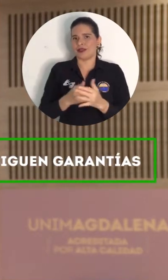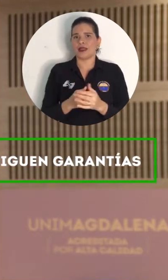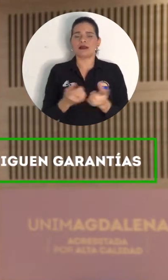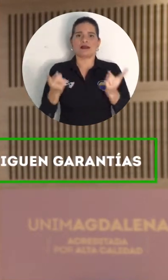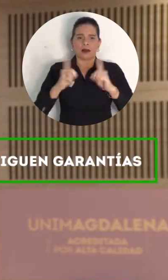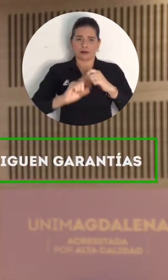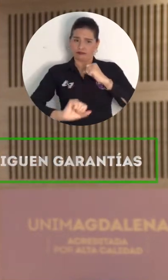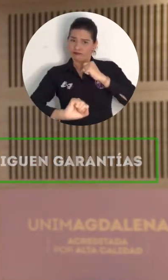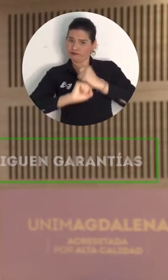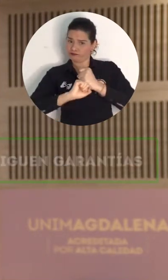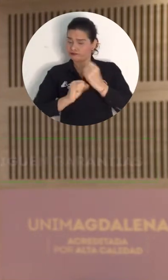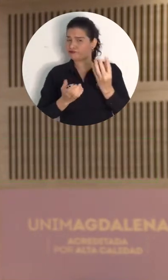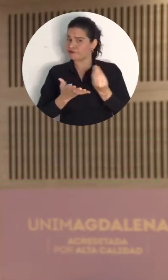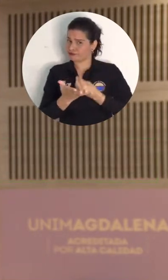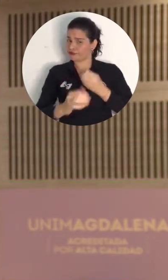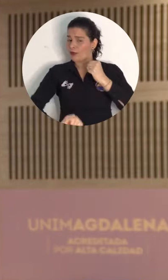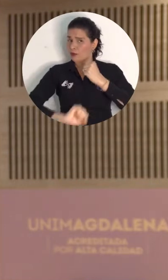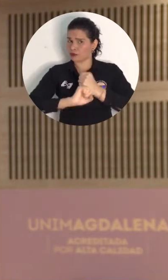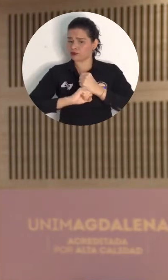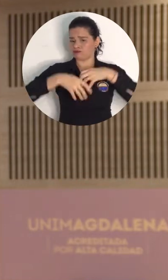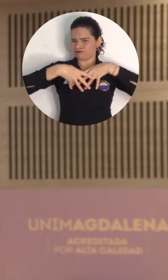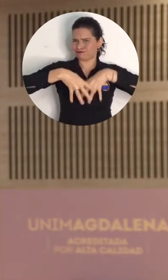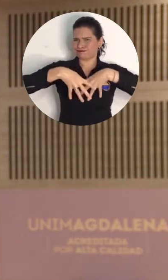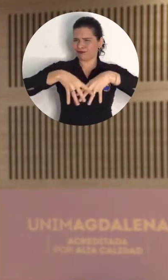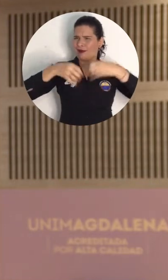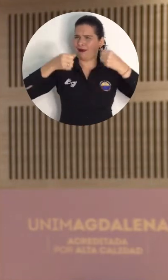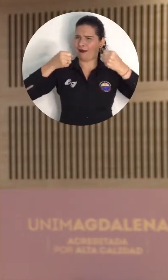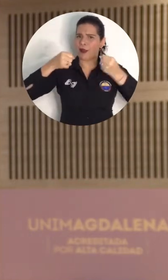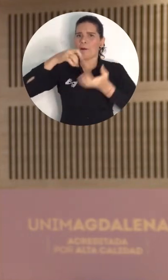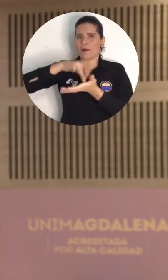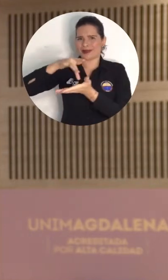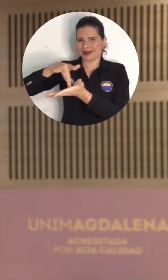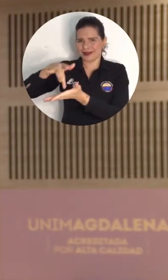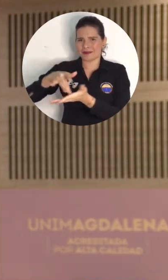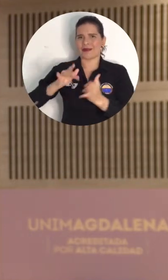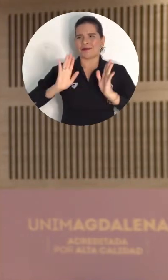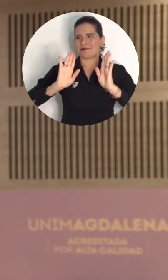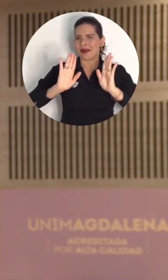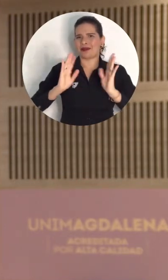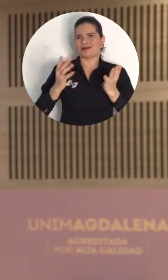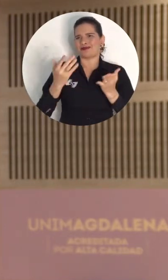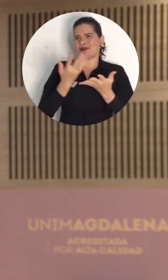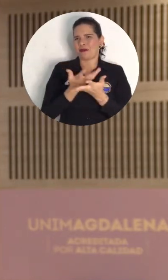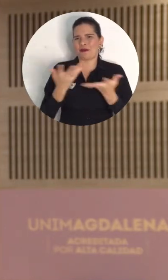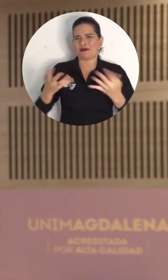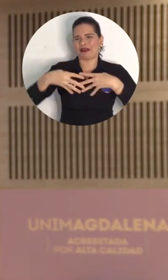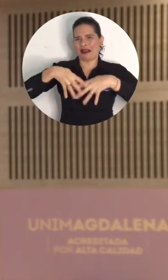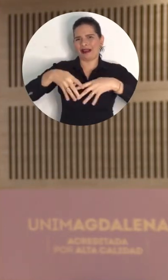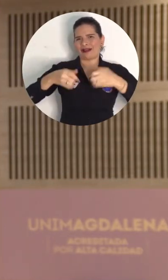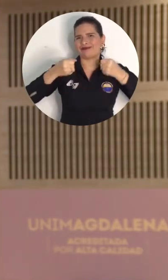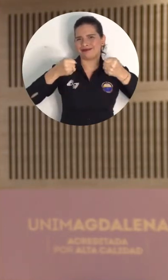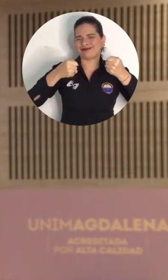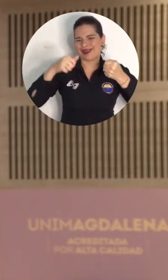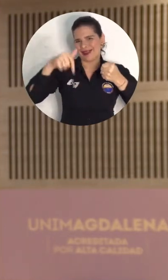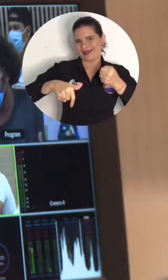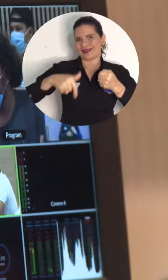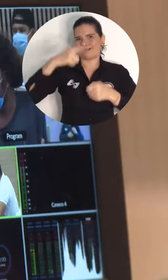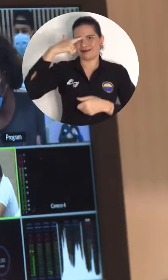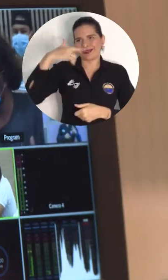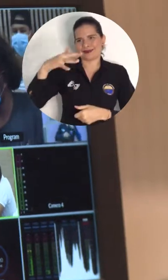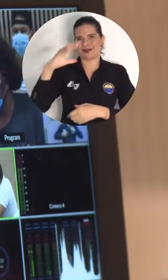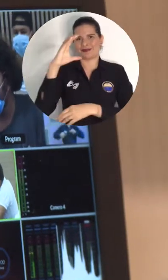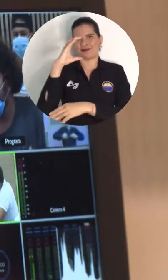de movilización social, de participación, digamos, en las protestas que están viniendo, desarrollándose